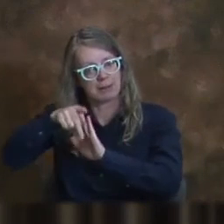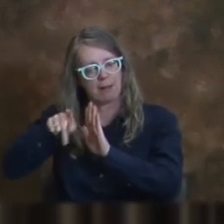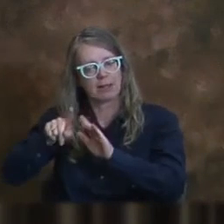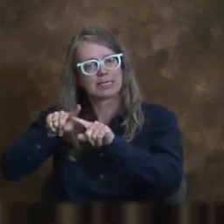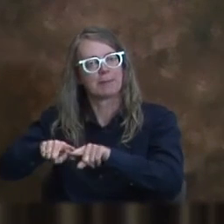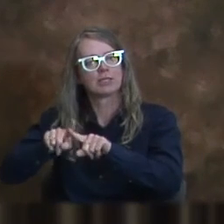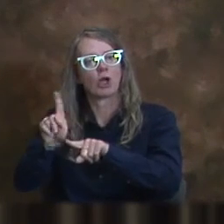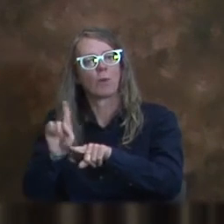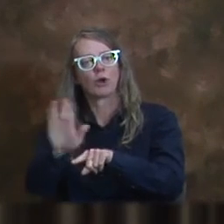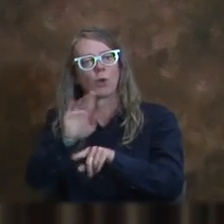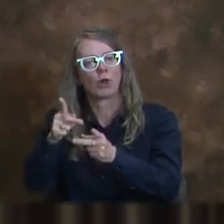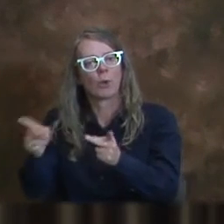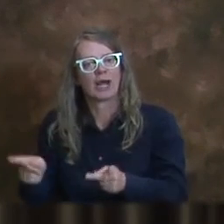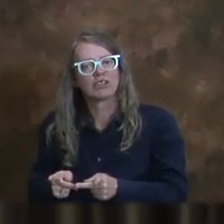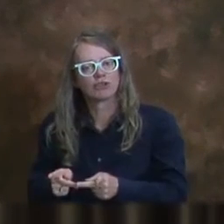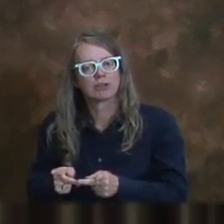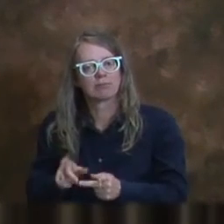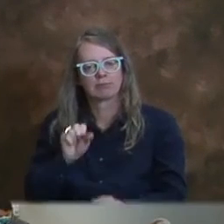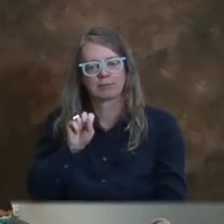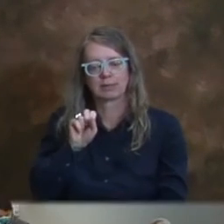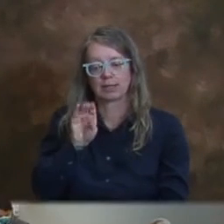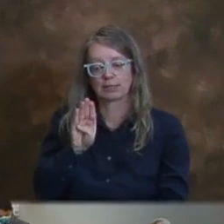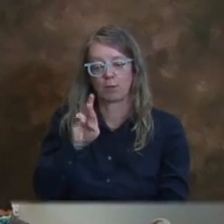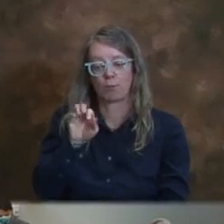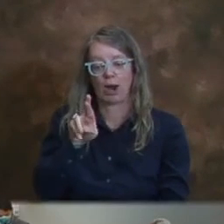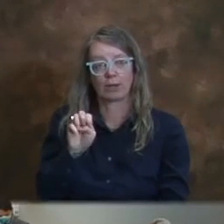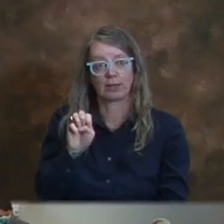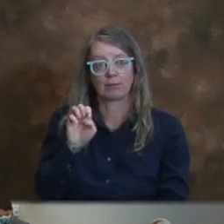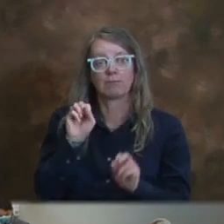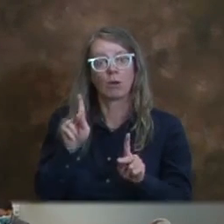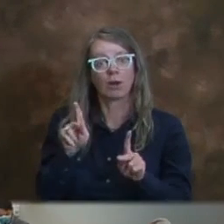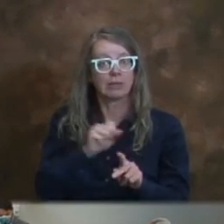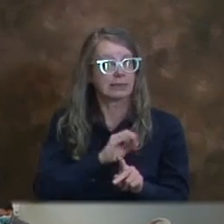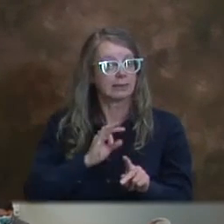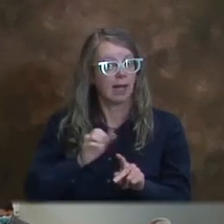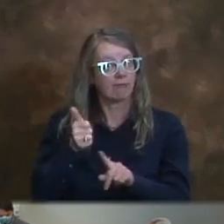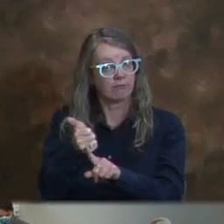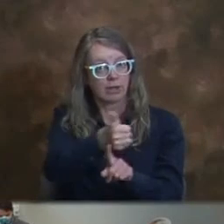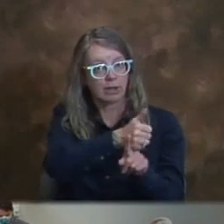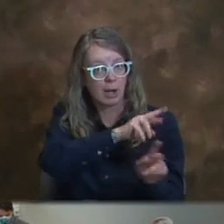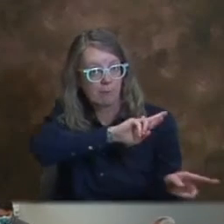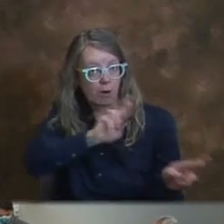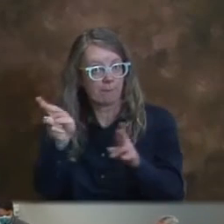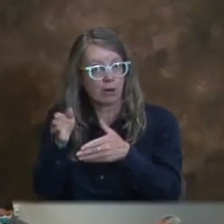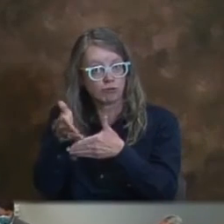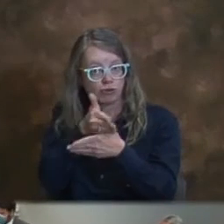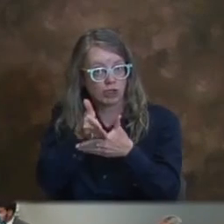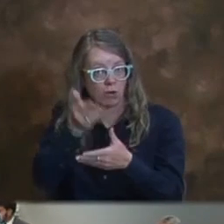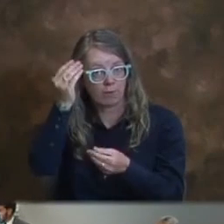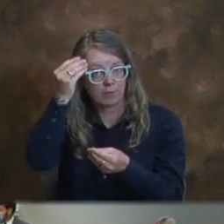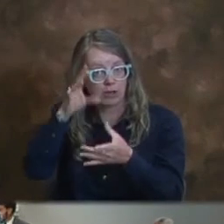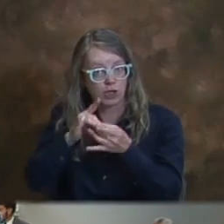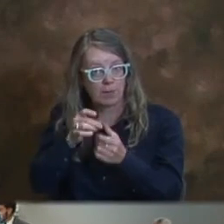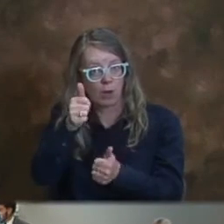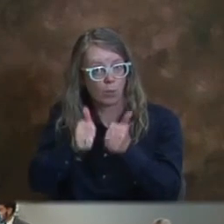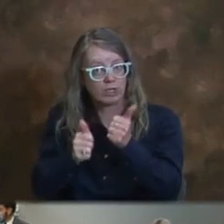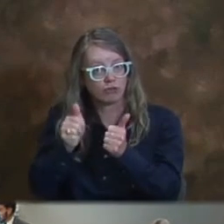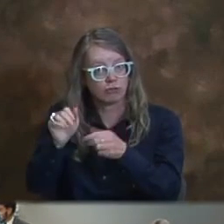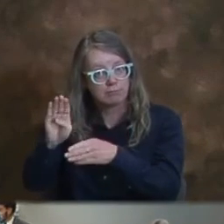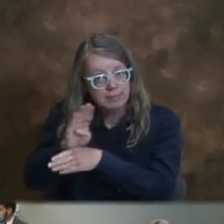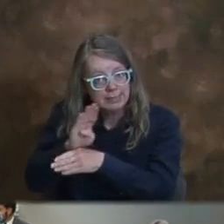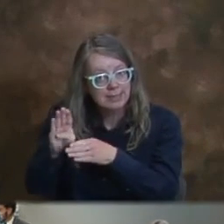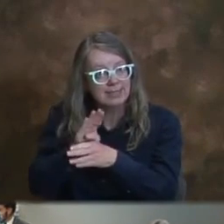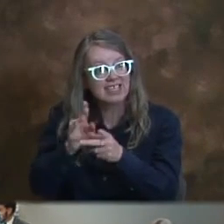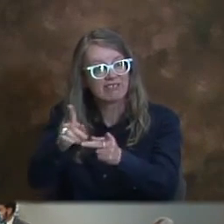propias localidades. El personal está preparado para compartir qué localidades van a